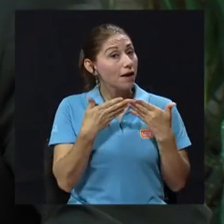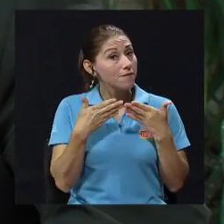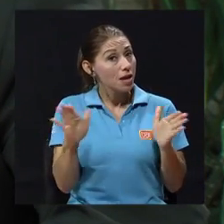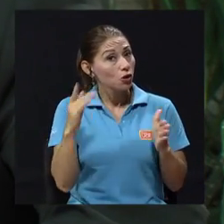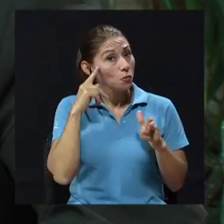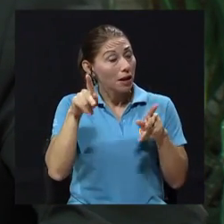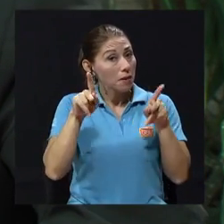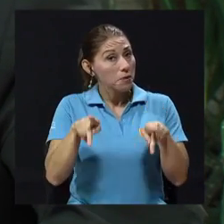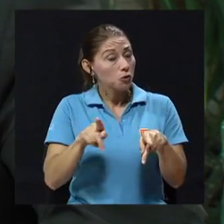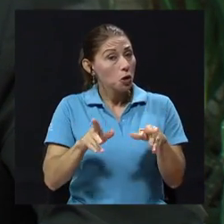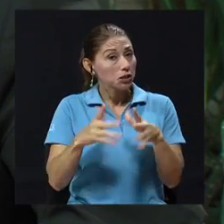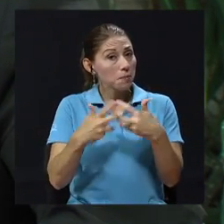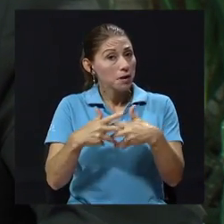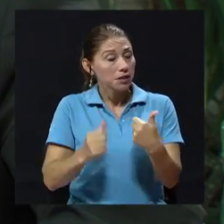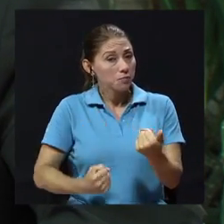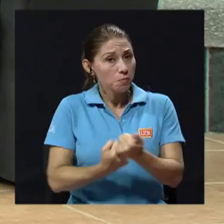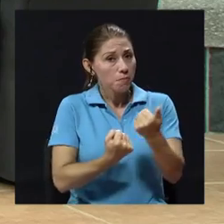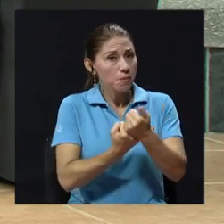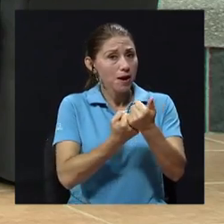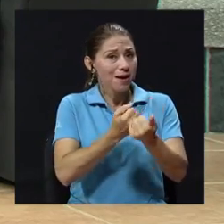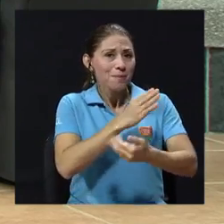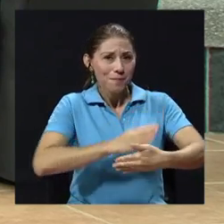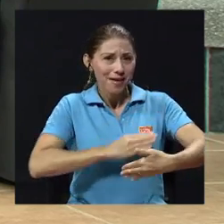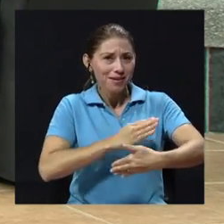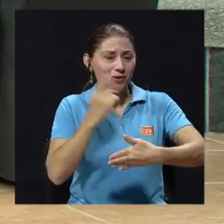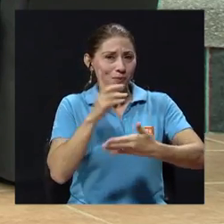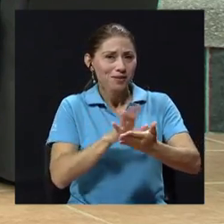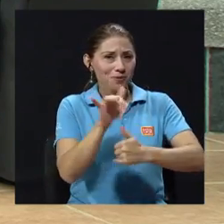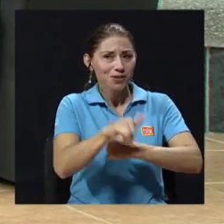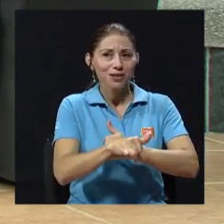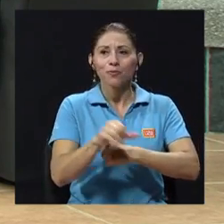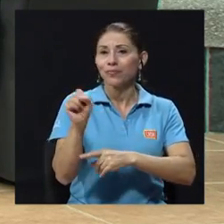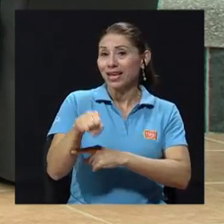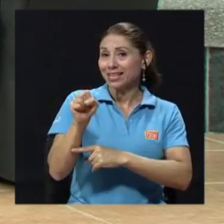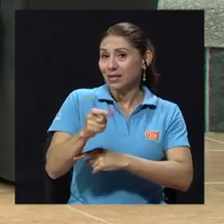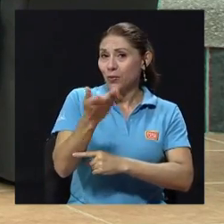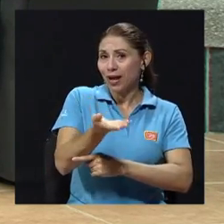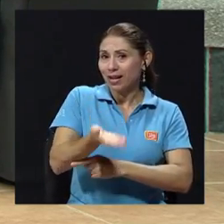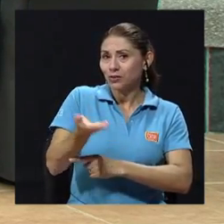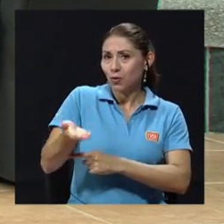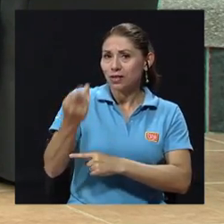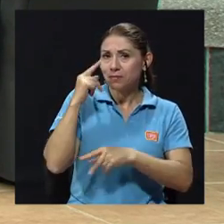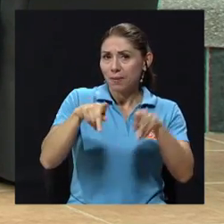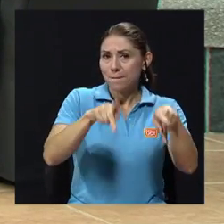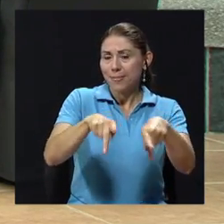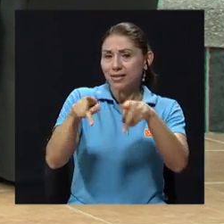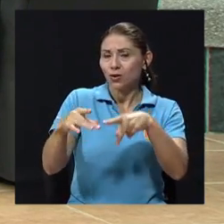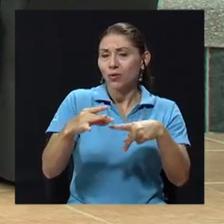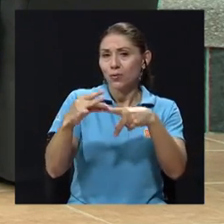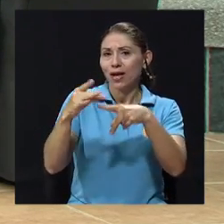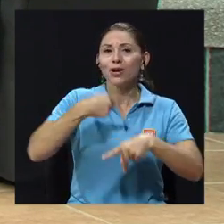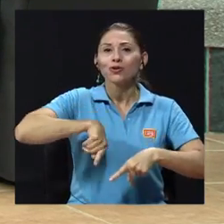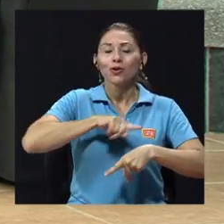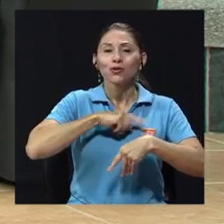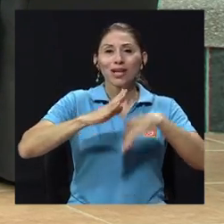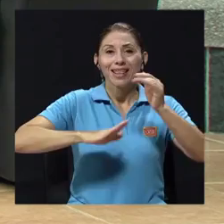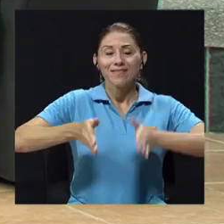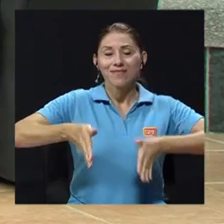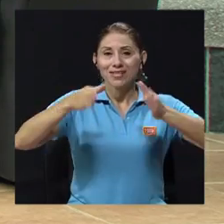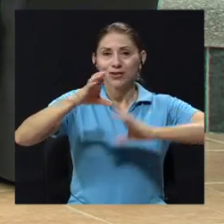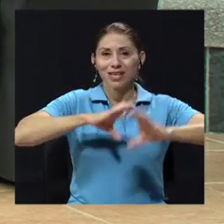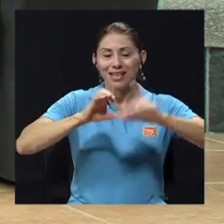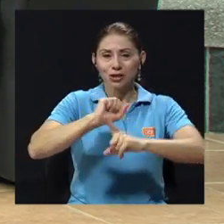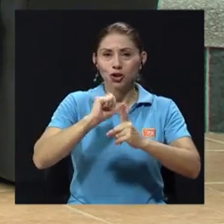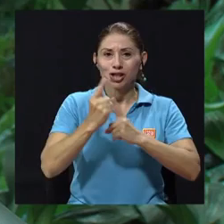padrinos para este proyecto? Precisamente una de las cosas, en personas particulares, vamos a tener una actividad en ciencias sociales